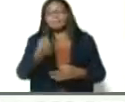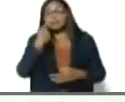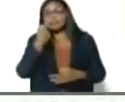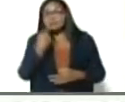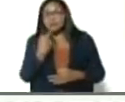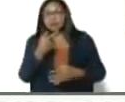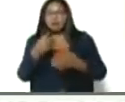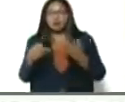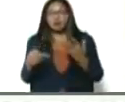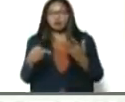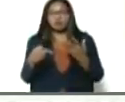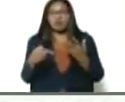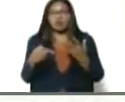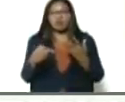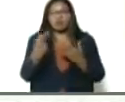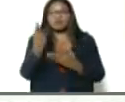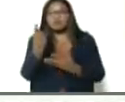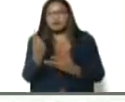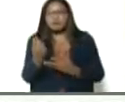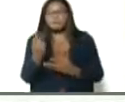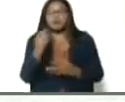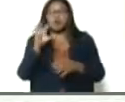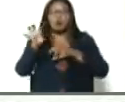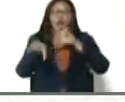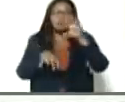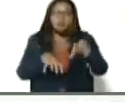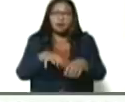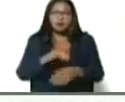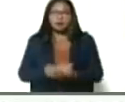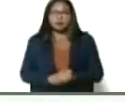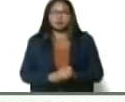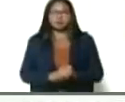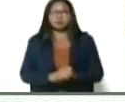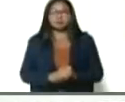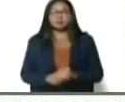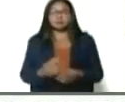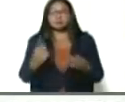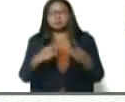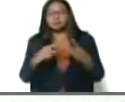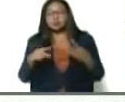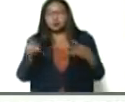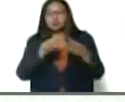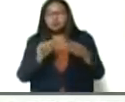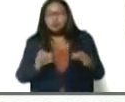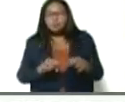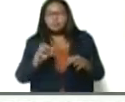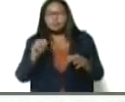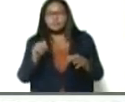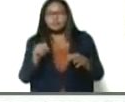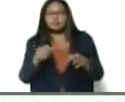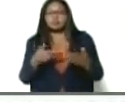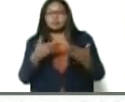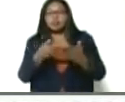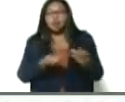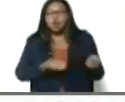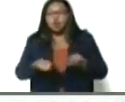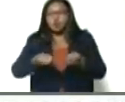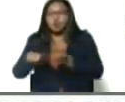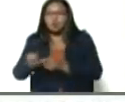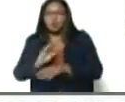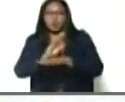veterinarias. Desarrollar el escalamiento para la producción masiva de bioinsumos, biocontroladores,